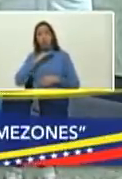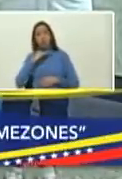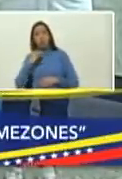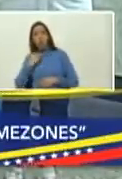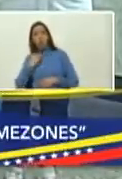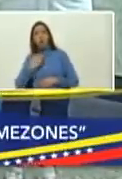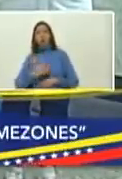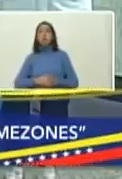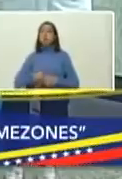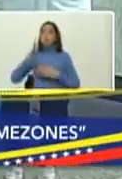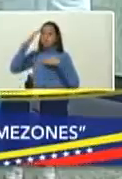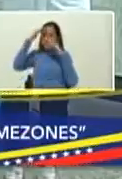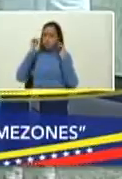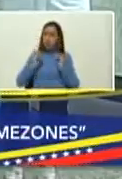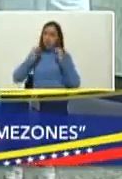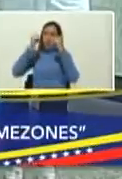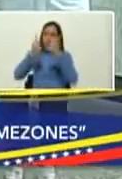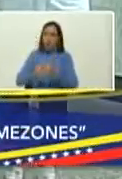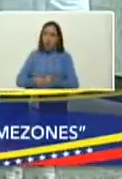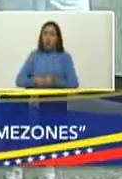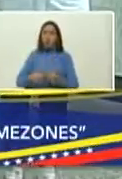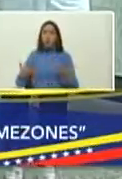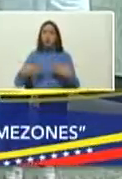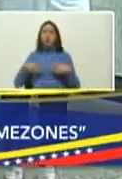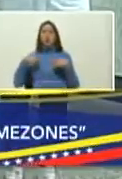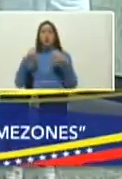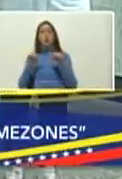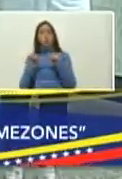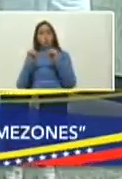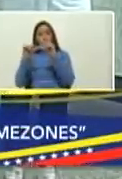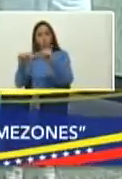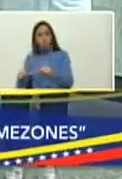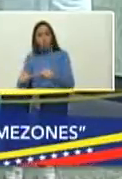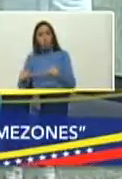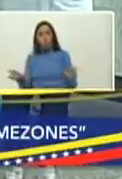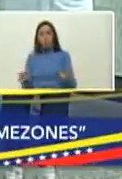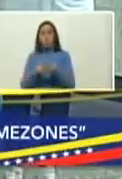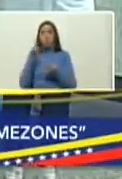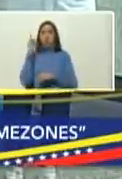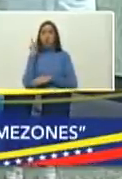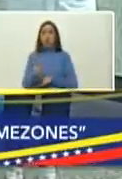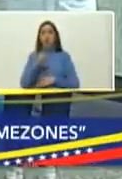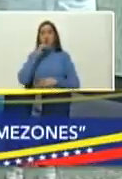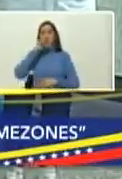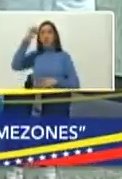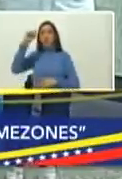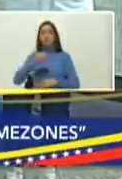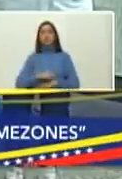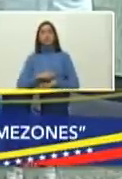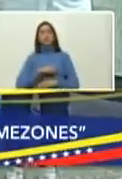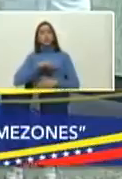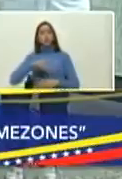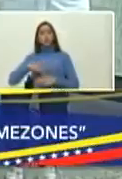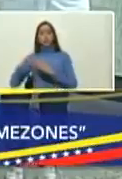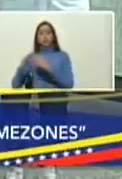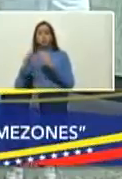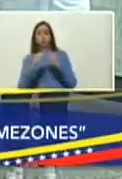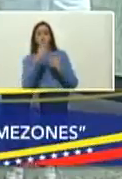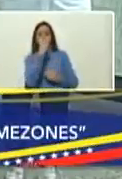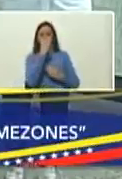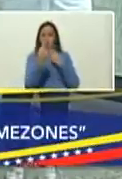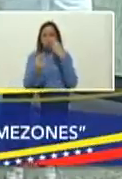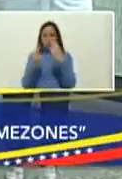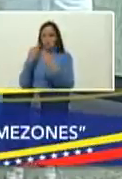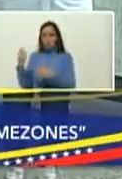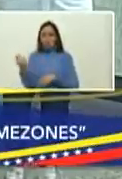que se presentan y con la salud como lo hemos hecho así como usted nos lo ha ordenado que es que estemos casa a casa caso a